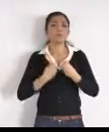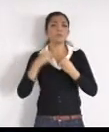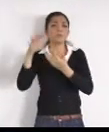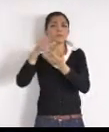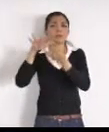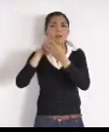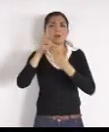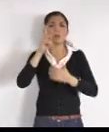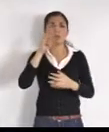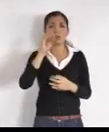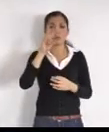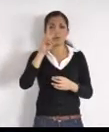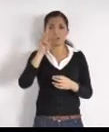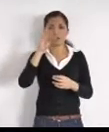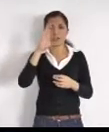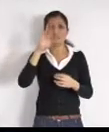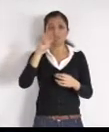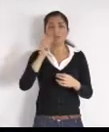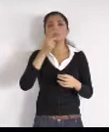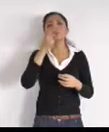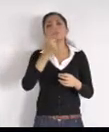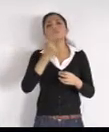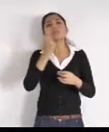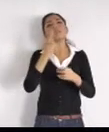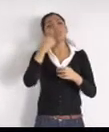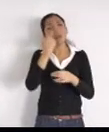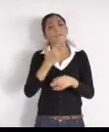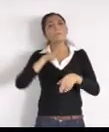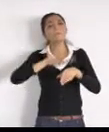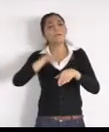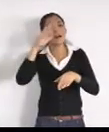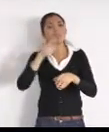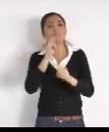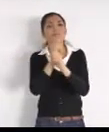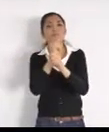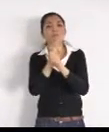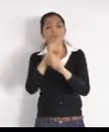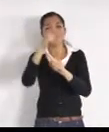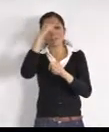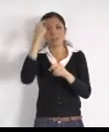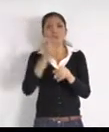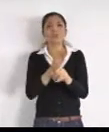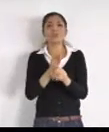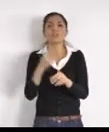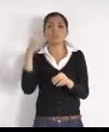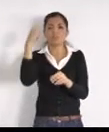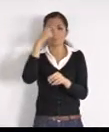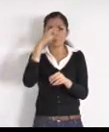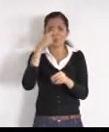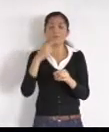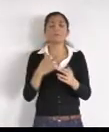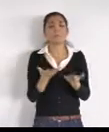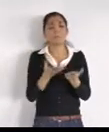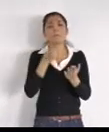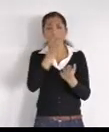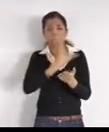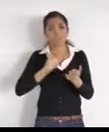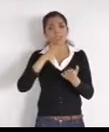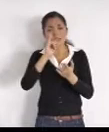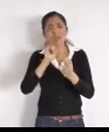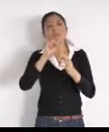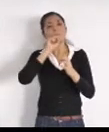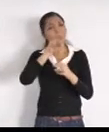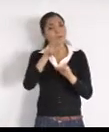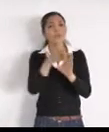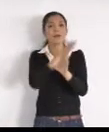para hacer, lo que les comentamos, a través del micrositio, una compilación, de todas las gestiones, de transporte, y llevarla semanalmente, a la Secretaría de